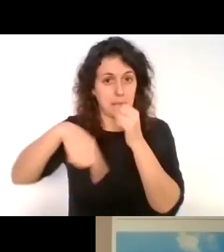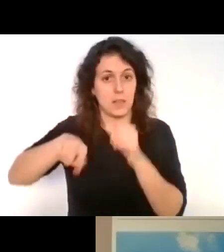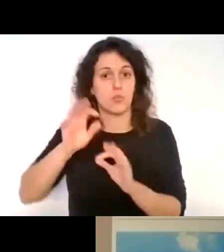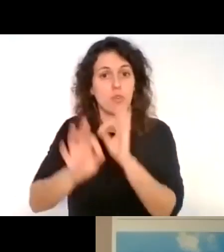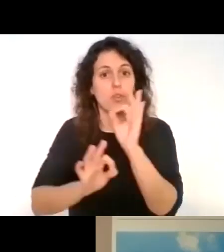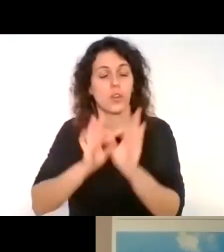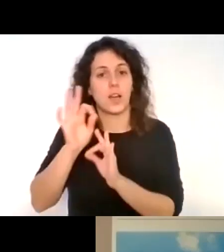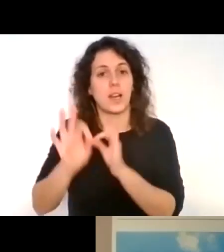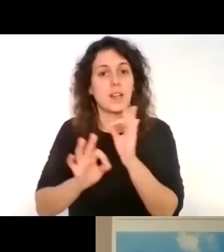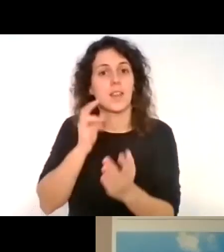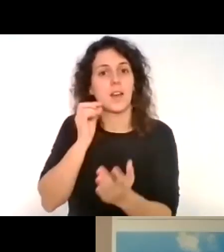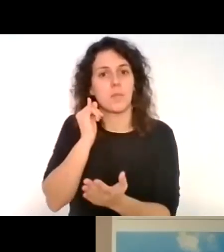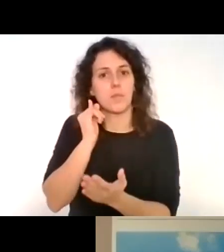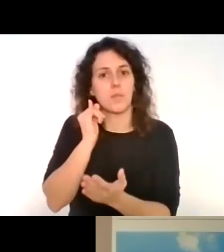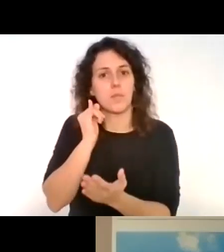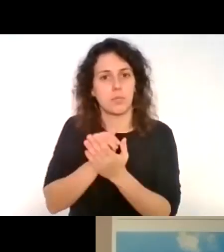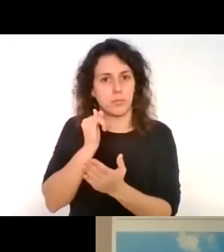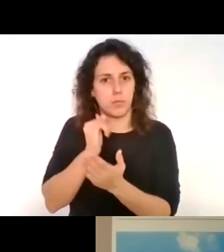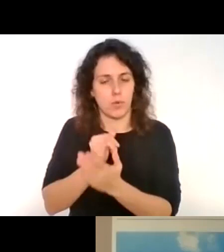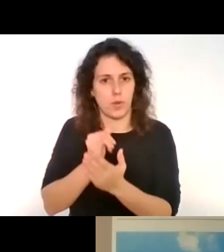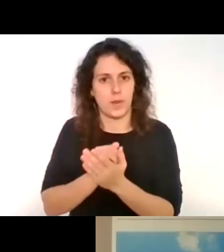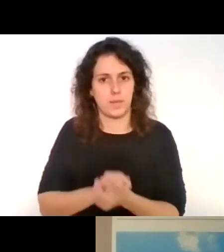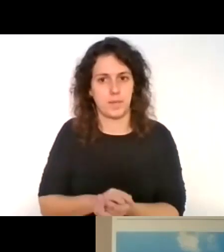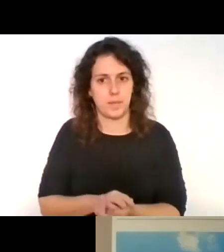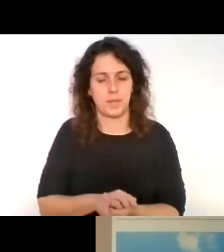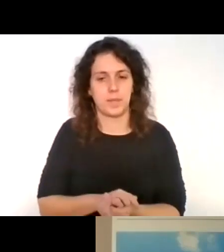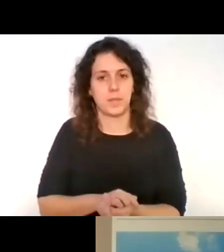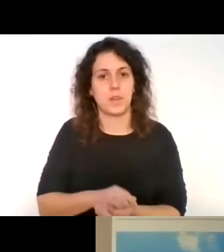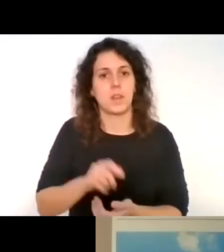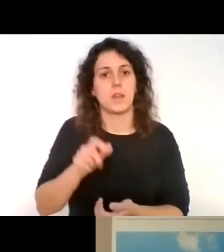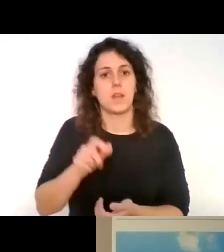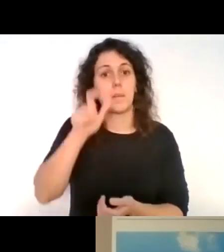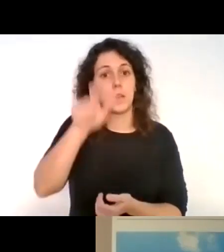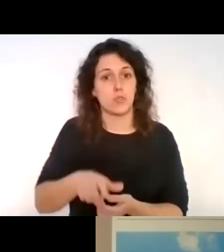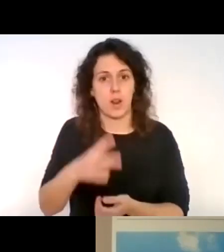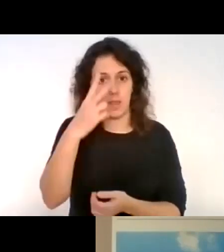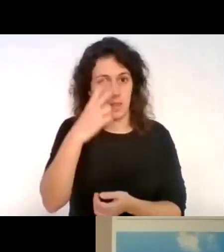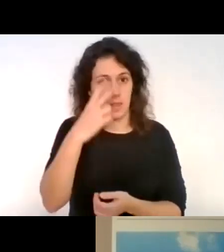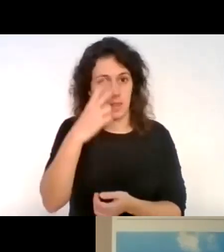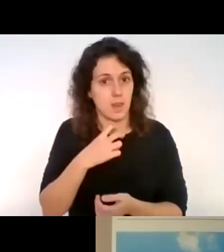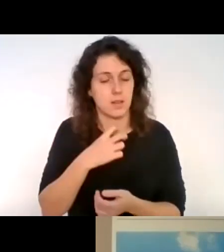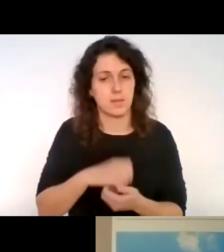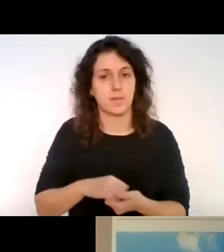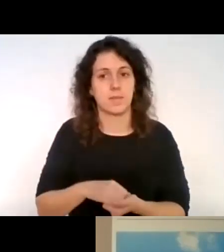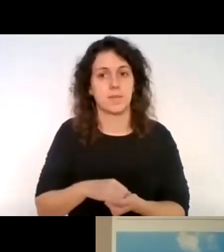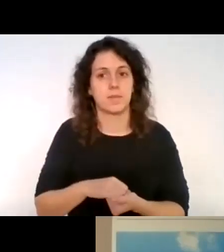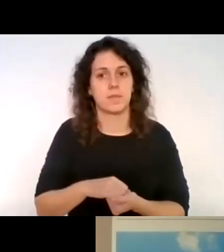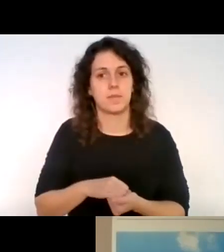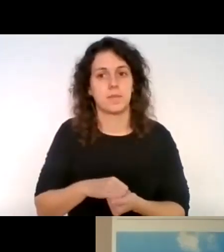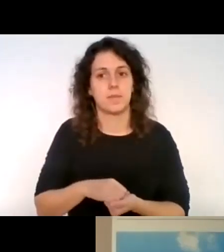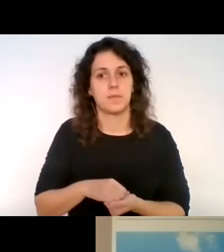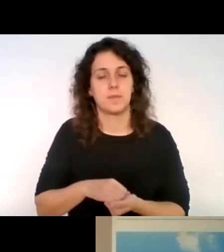la expedición en sí, hay una persona que es no vidente, que era